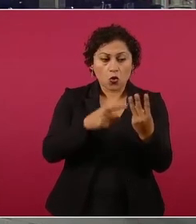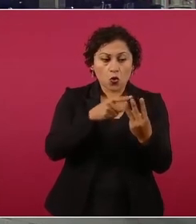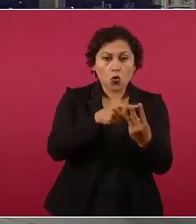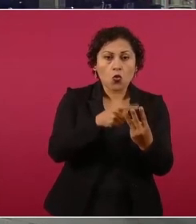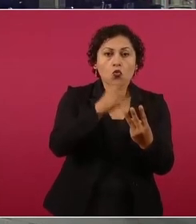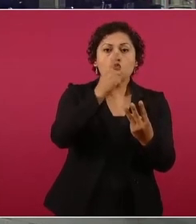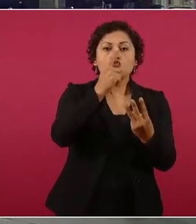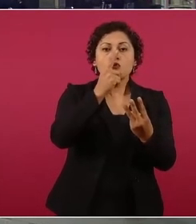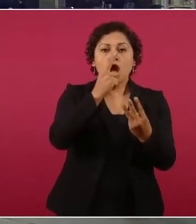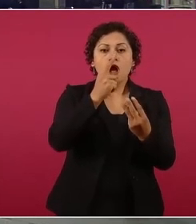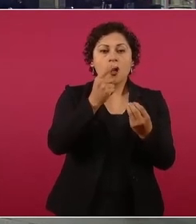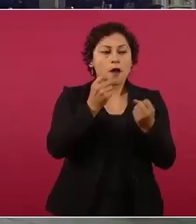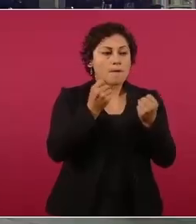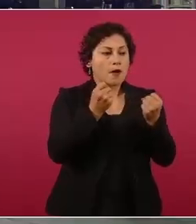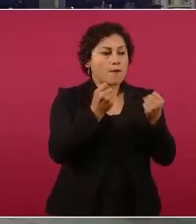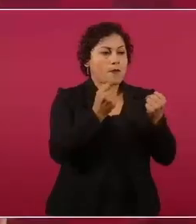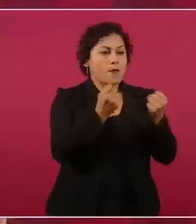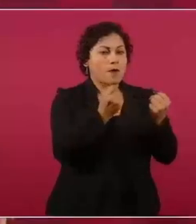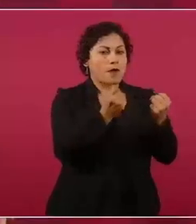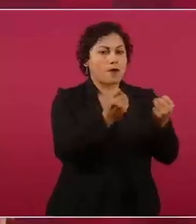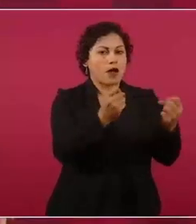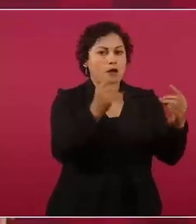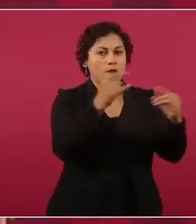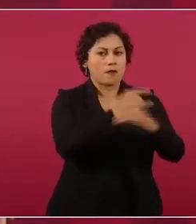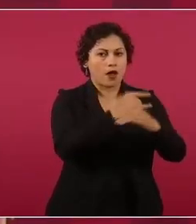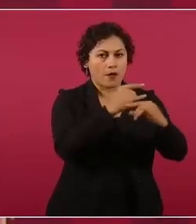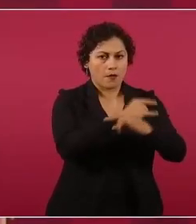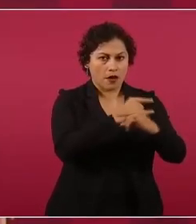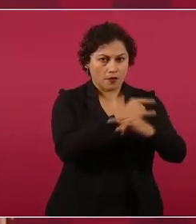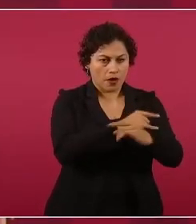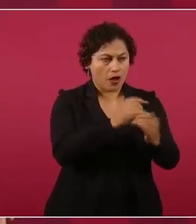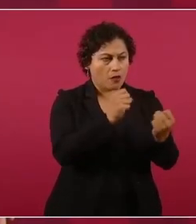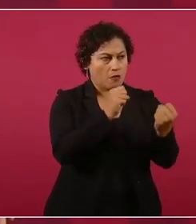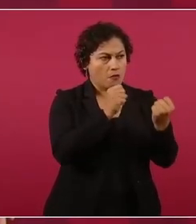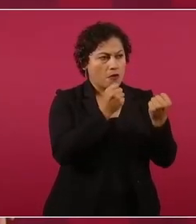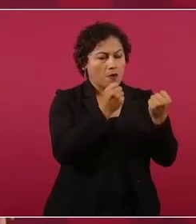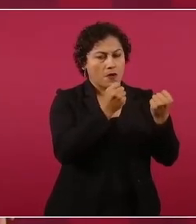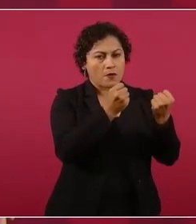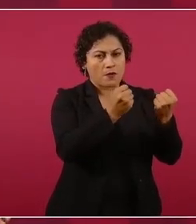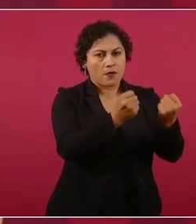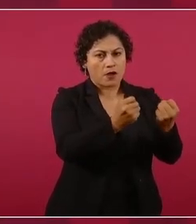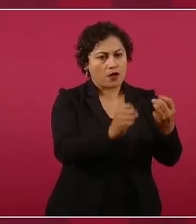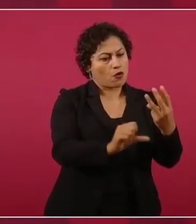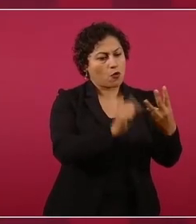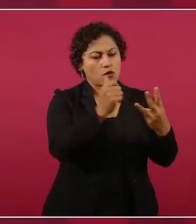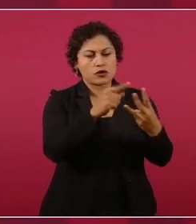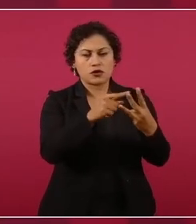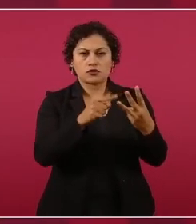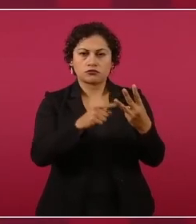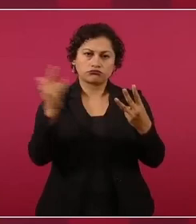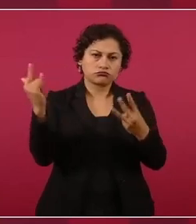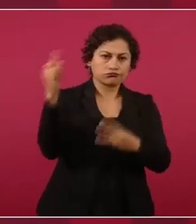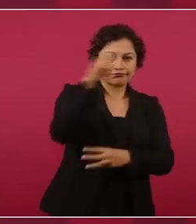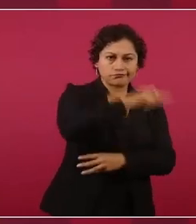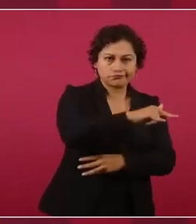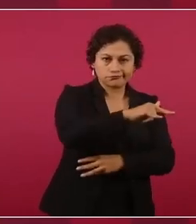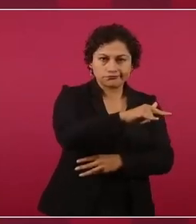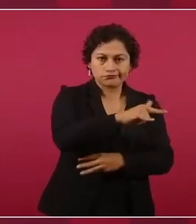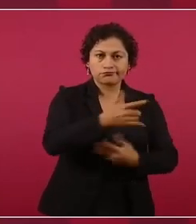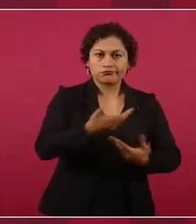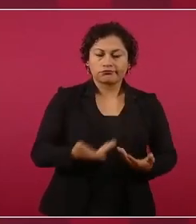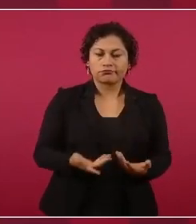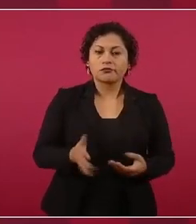he sobrevolado en dos ocasiones, porque